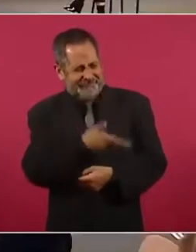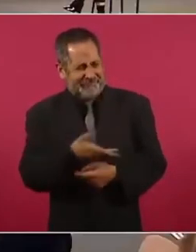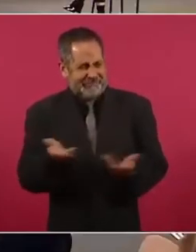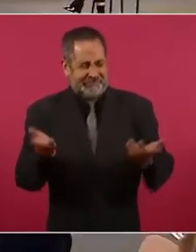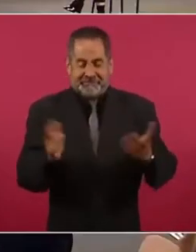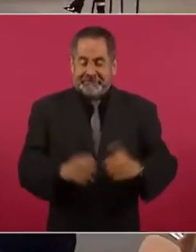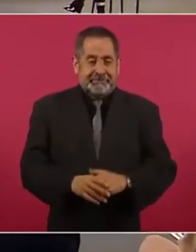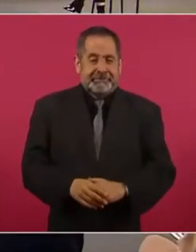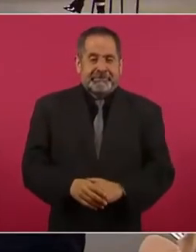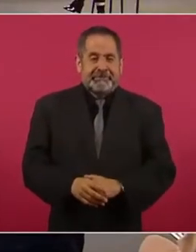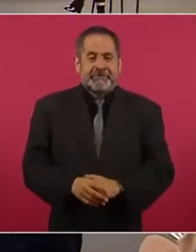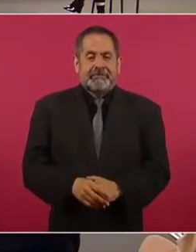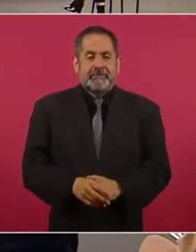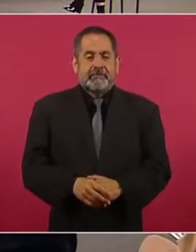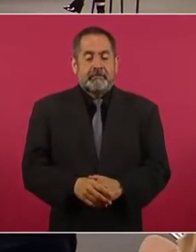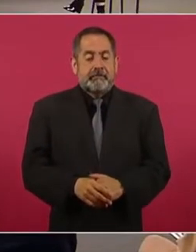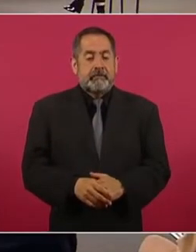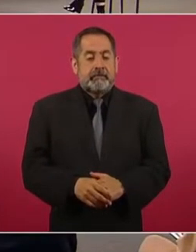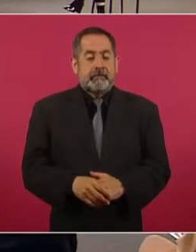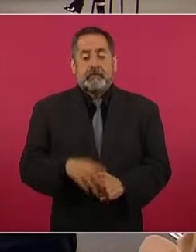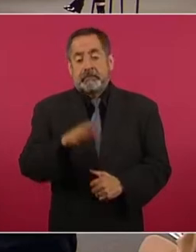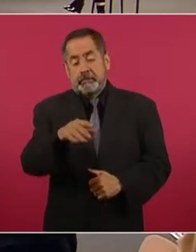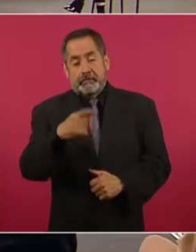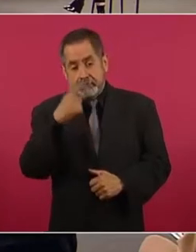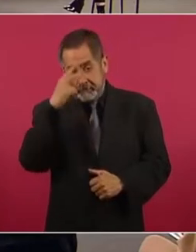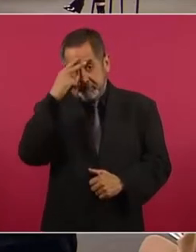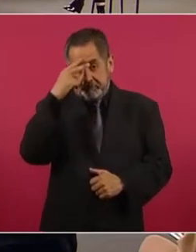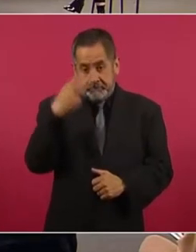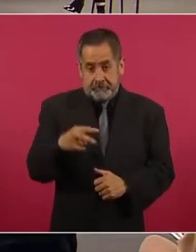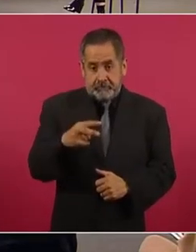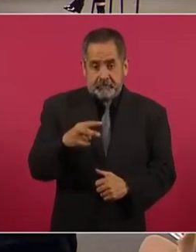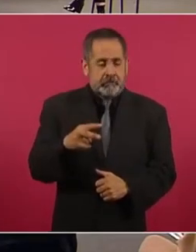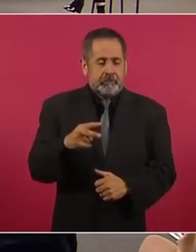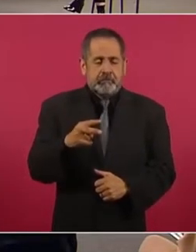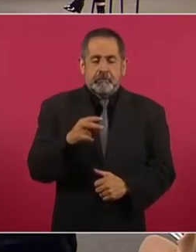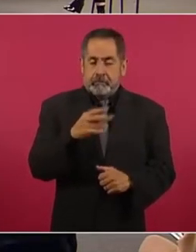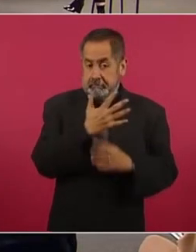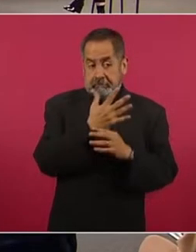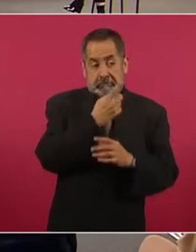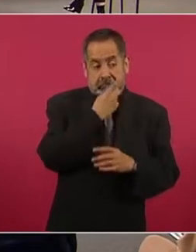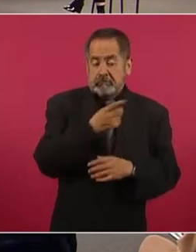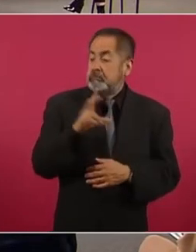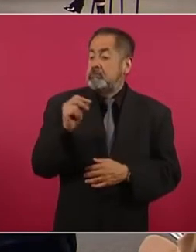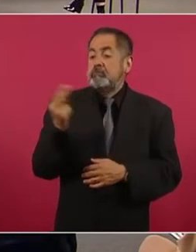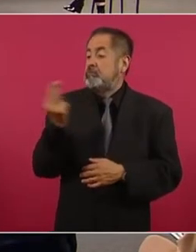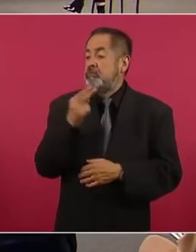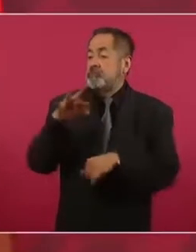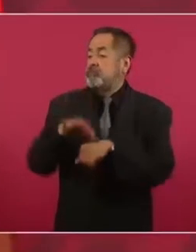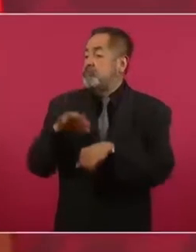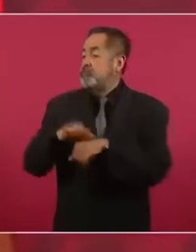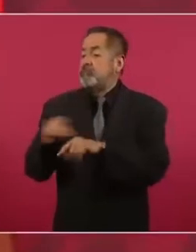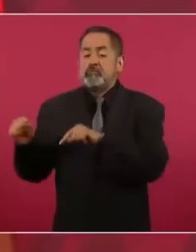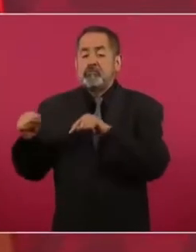miren, en México no necesitamos supuestos doctores, ya.